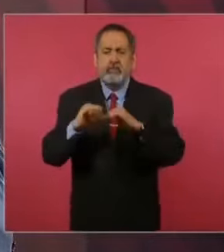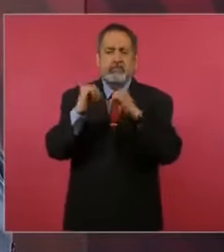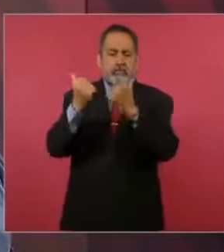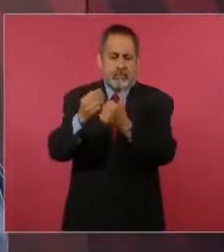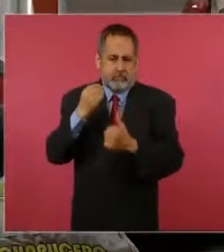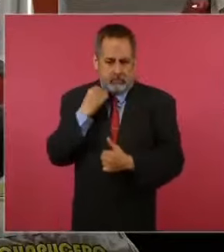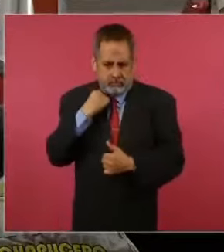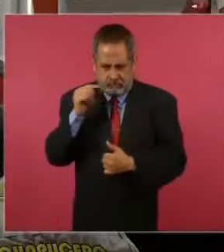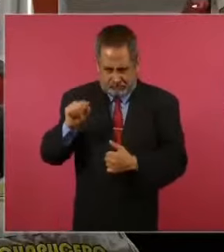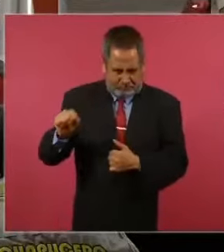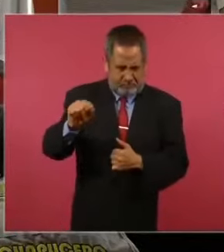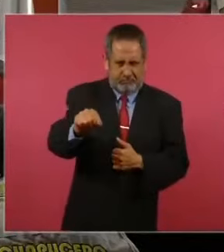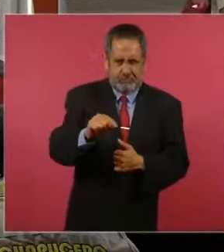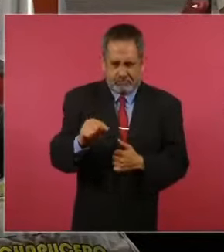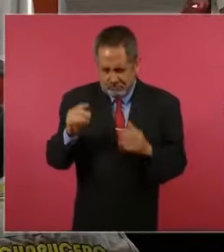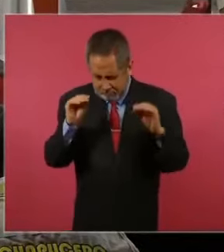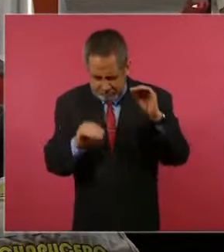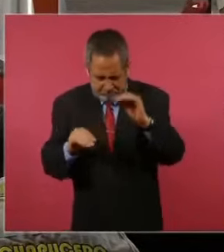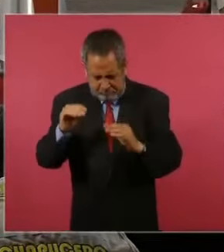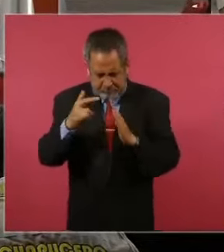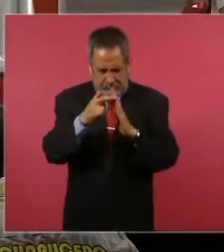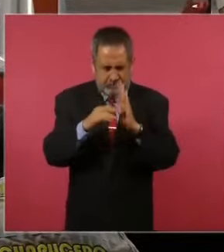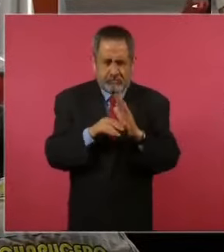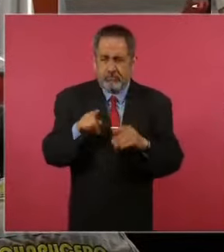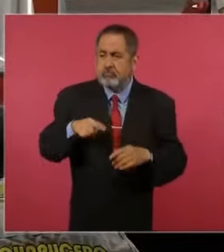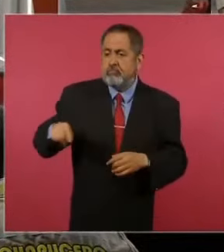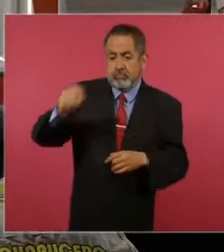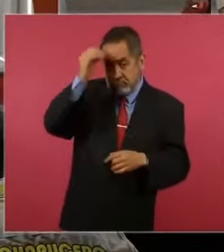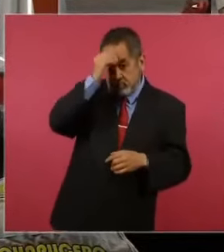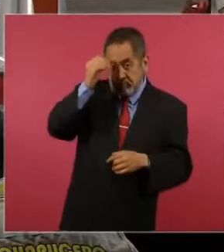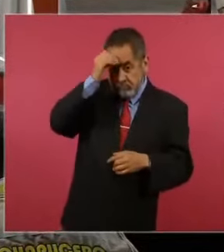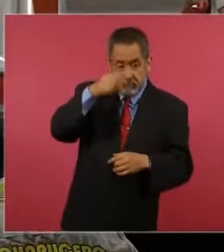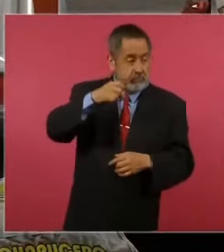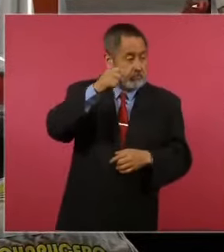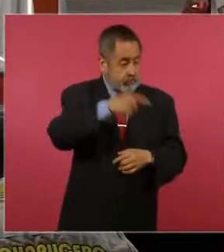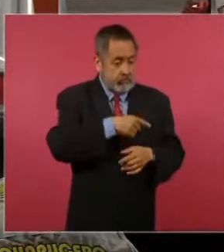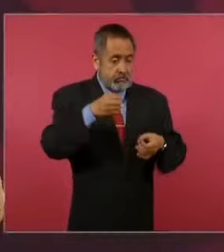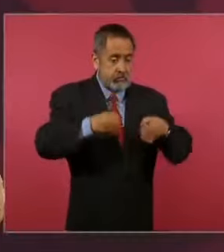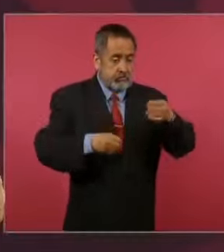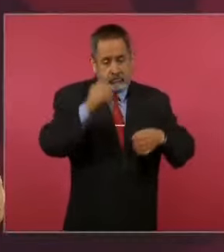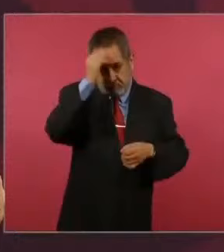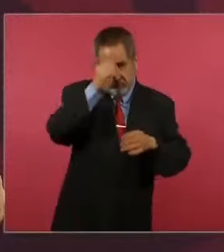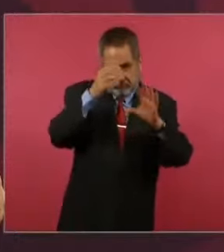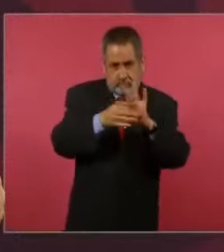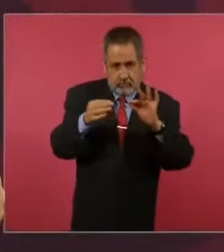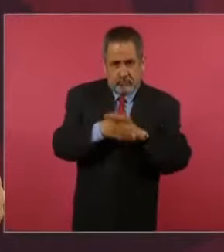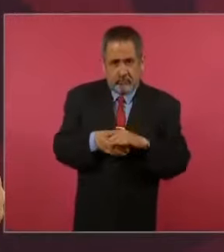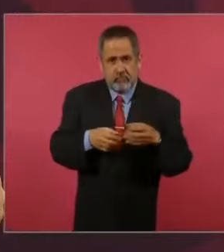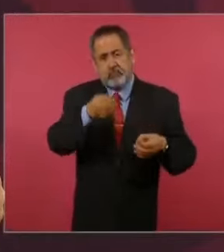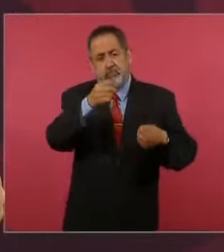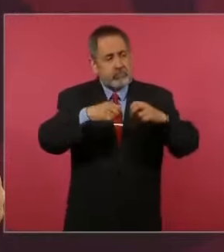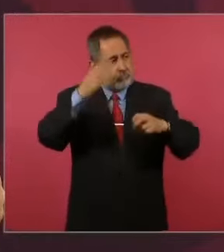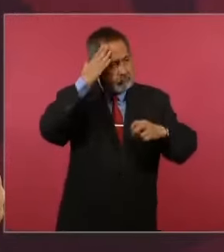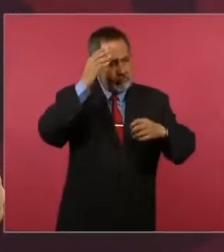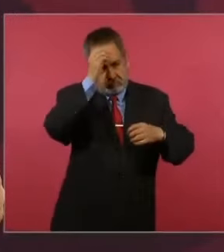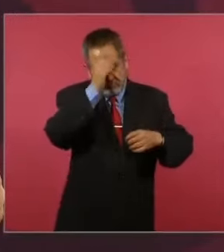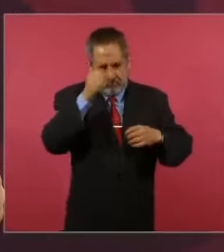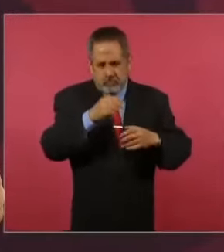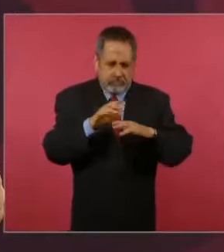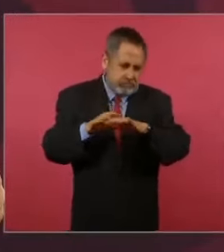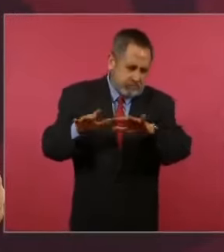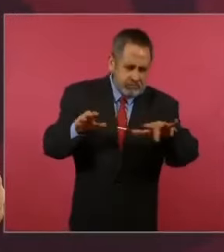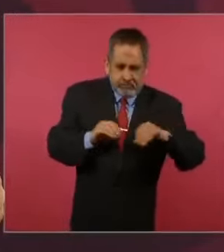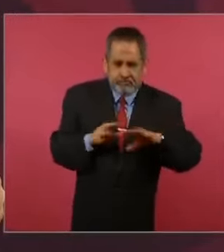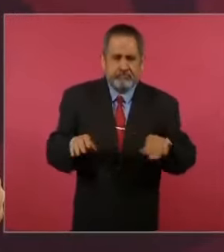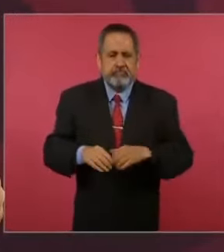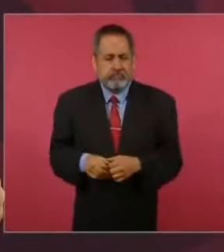abogados, opinan los mismos jueces, los mismos magistrados, los